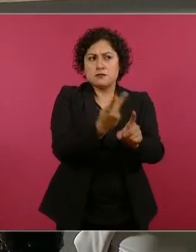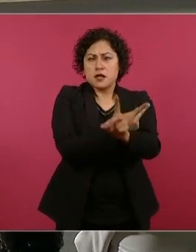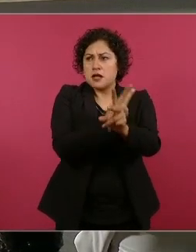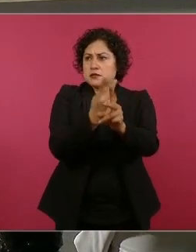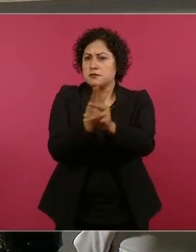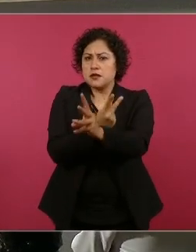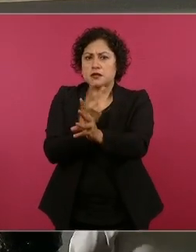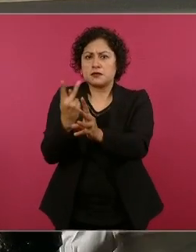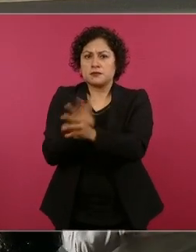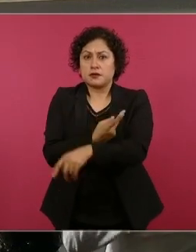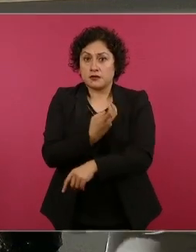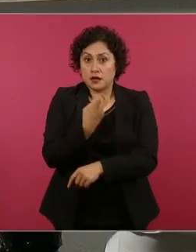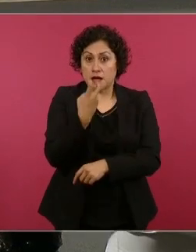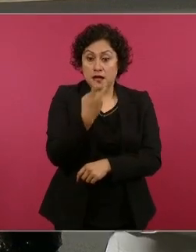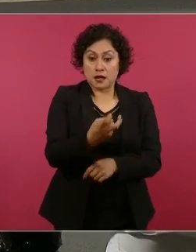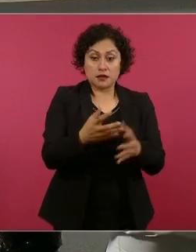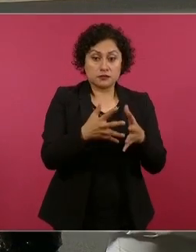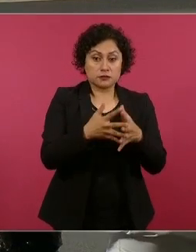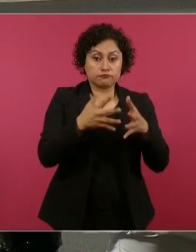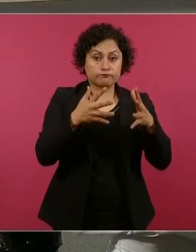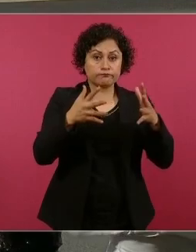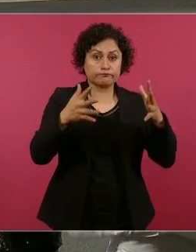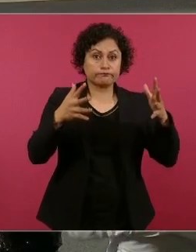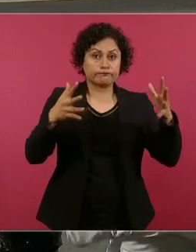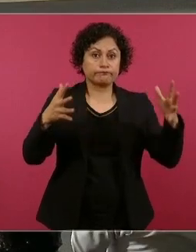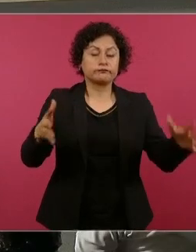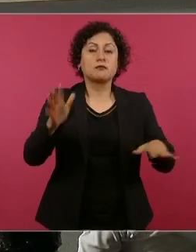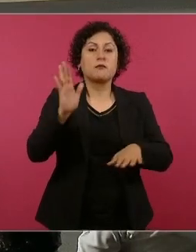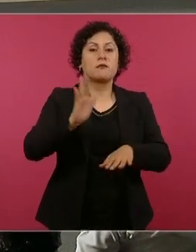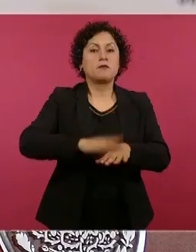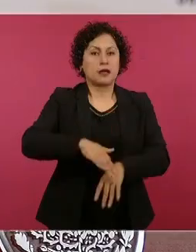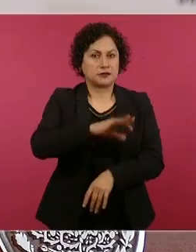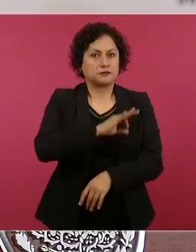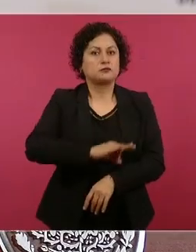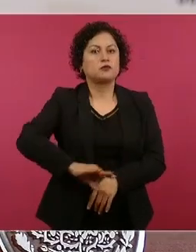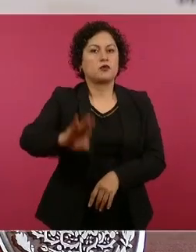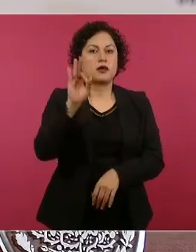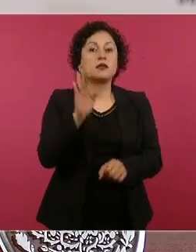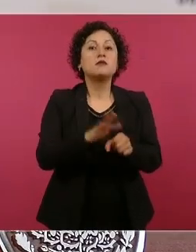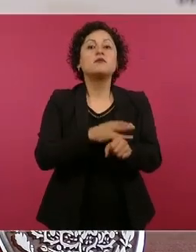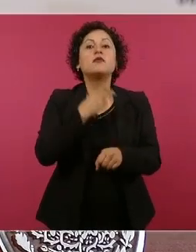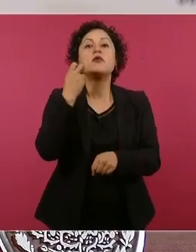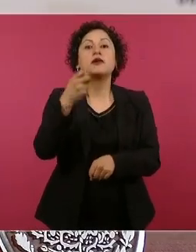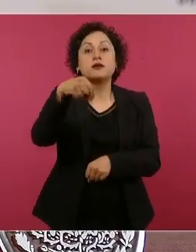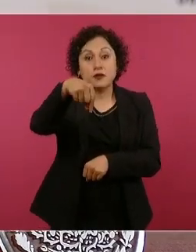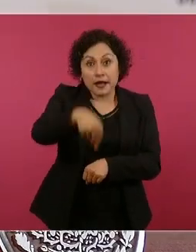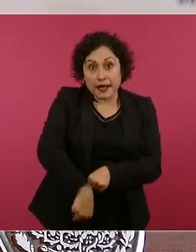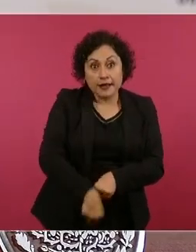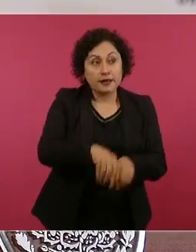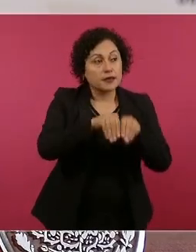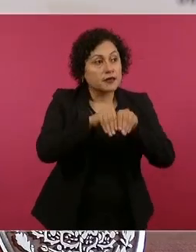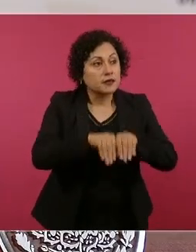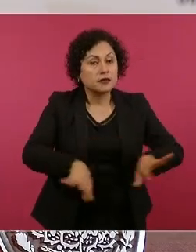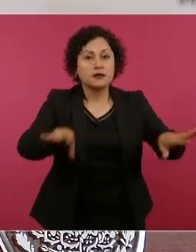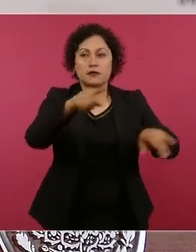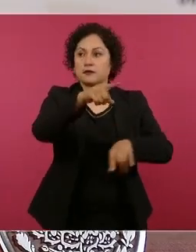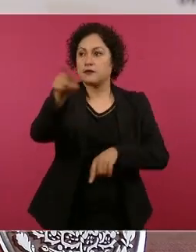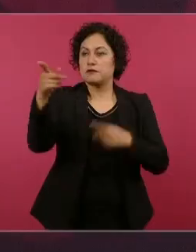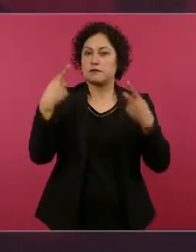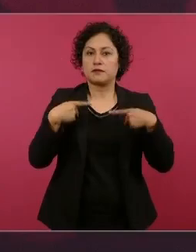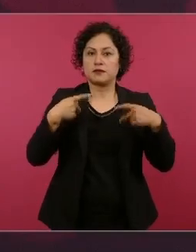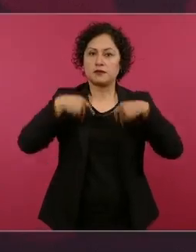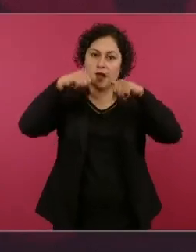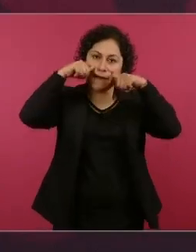Y tenemos que estar informándole a la gente para que no caiga. ¿Está